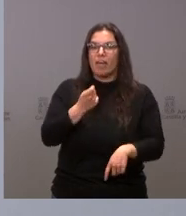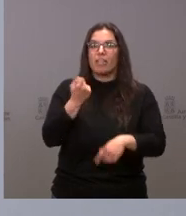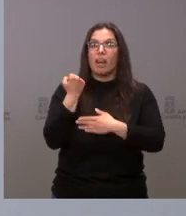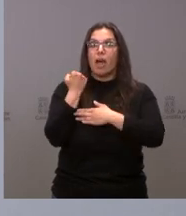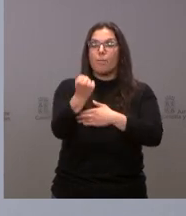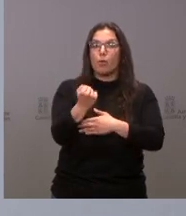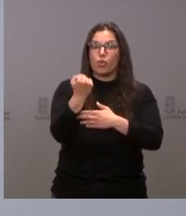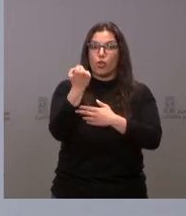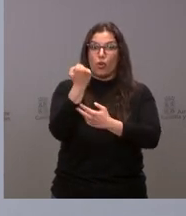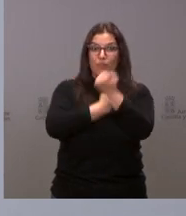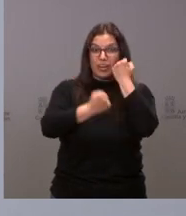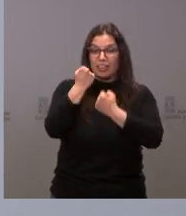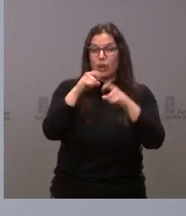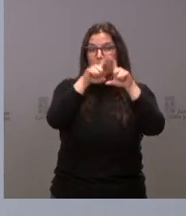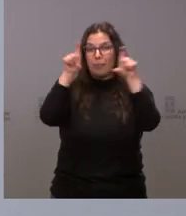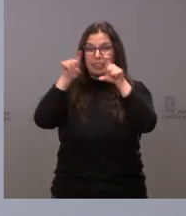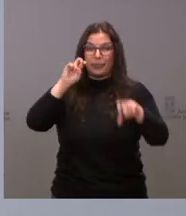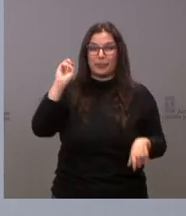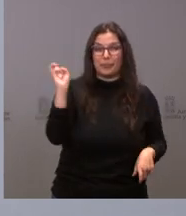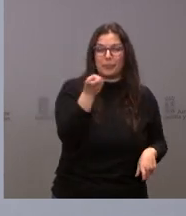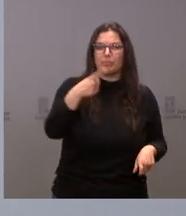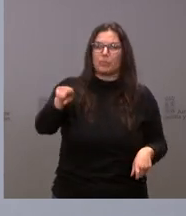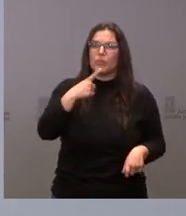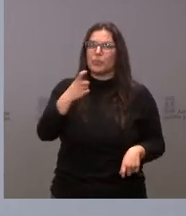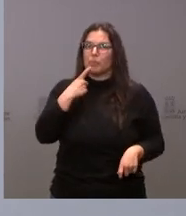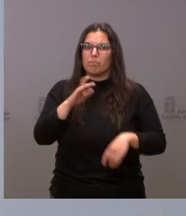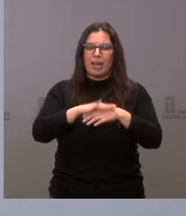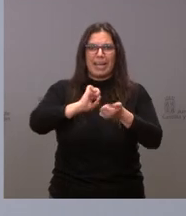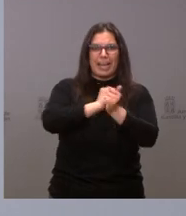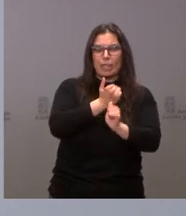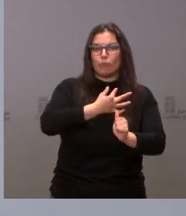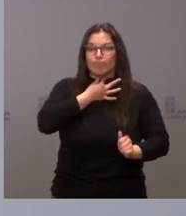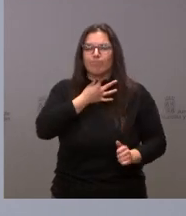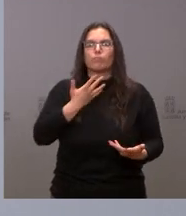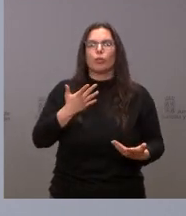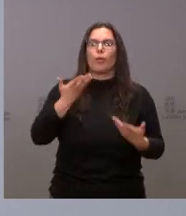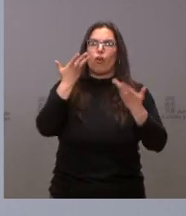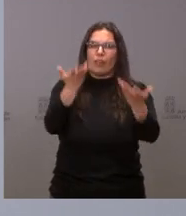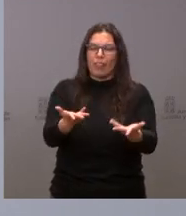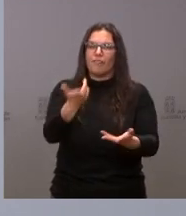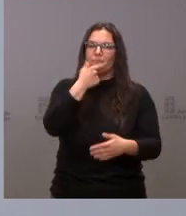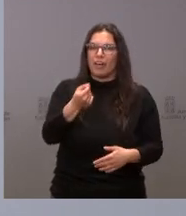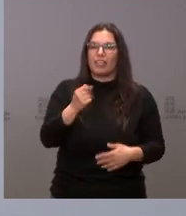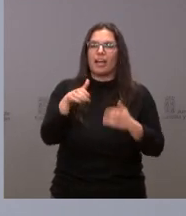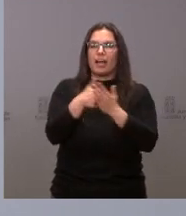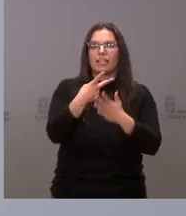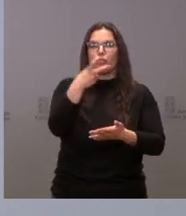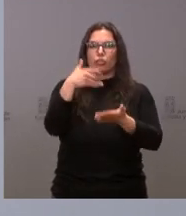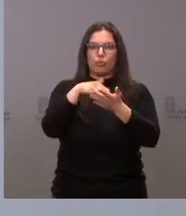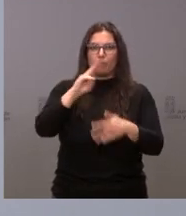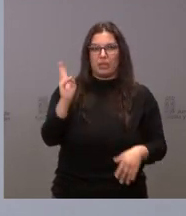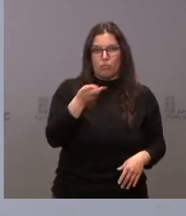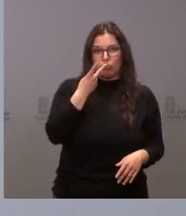financiero a muchas empresas que tienen dificultades de acceso al crédito y que nos va a permitir ofrecer hasta 200.000